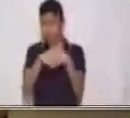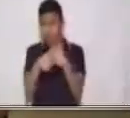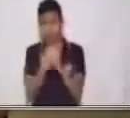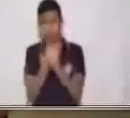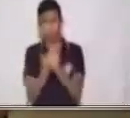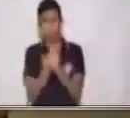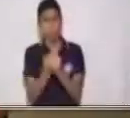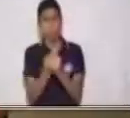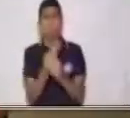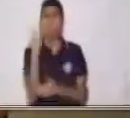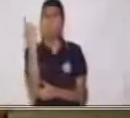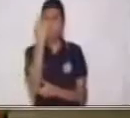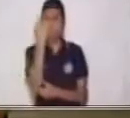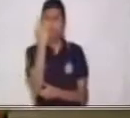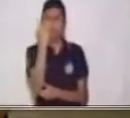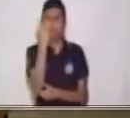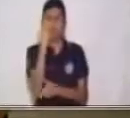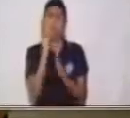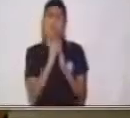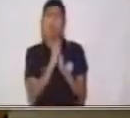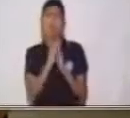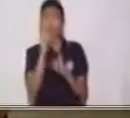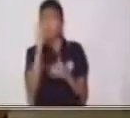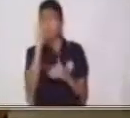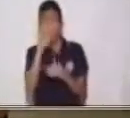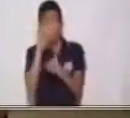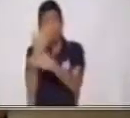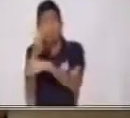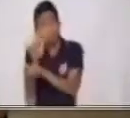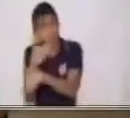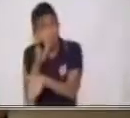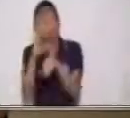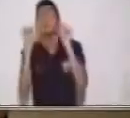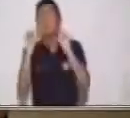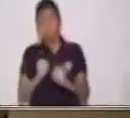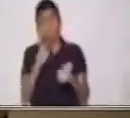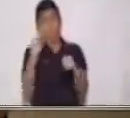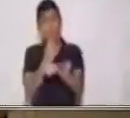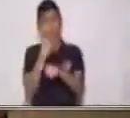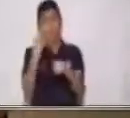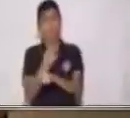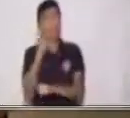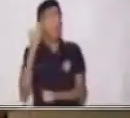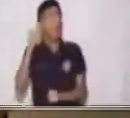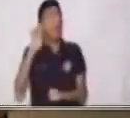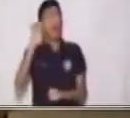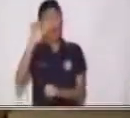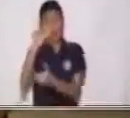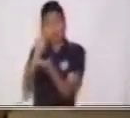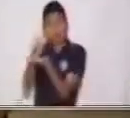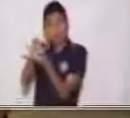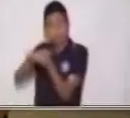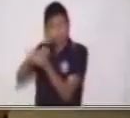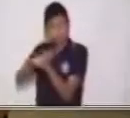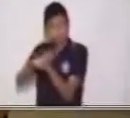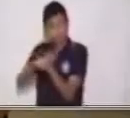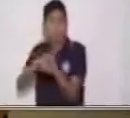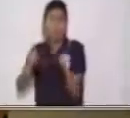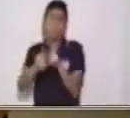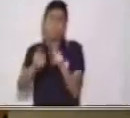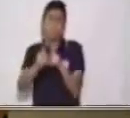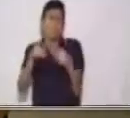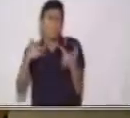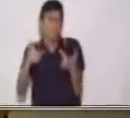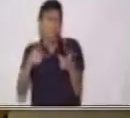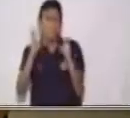Es muy importante que tus manos estén siempre limpias. Es muy importante. Recuerden. Y como siempre